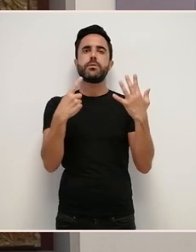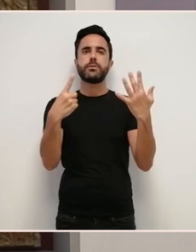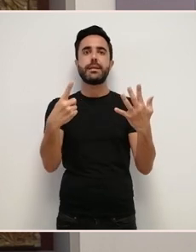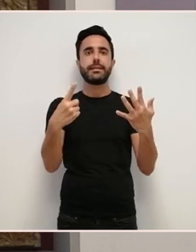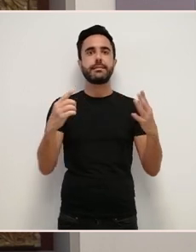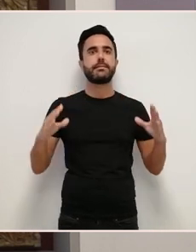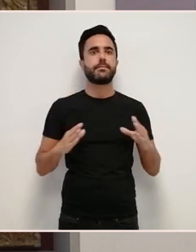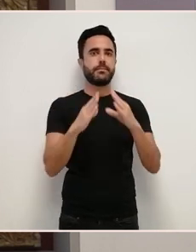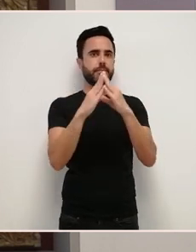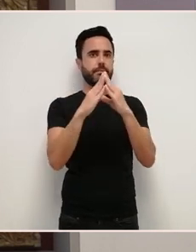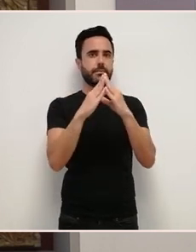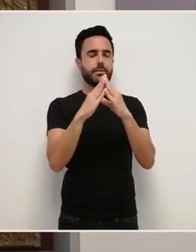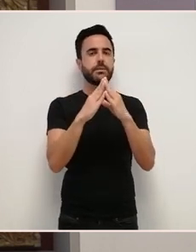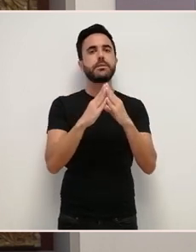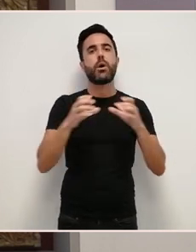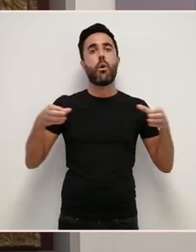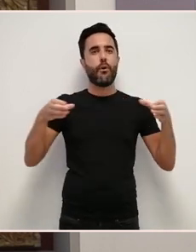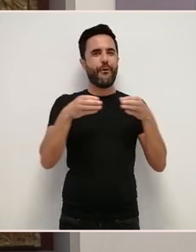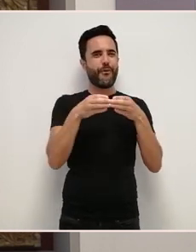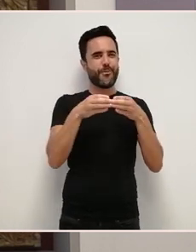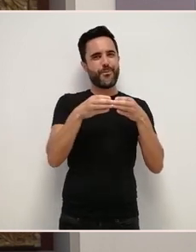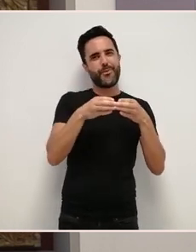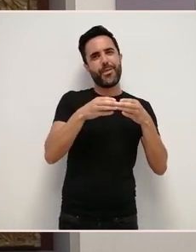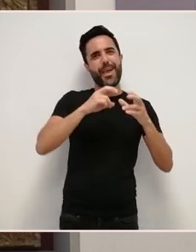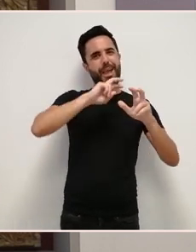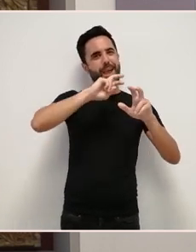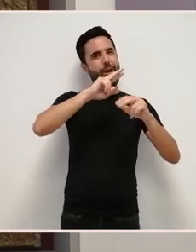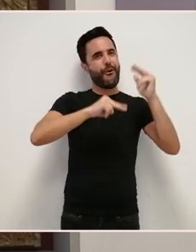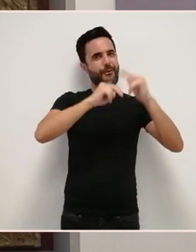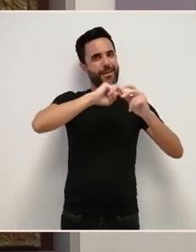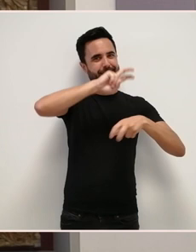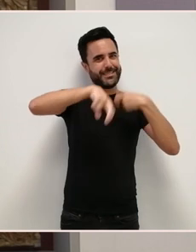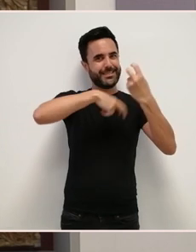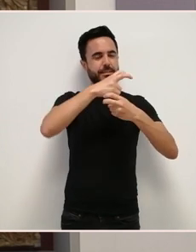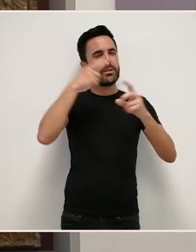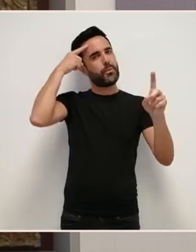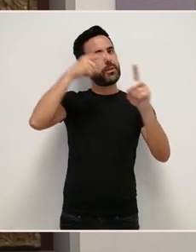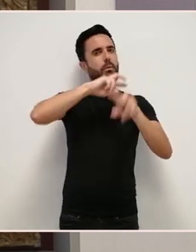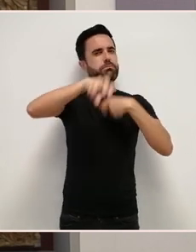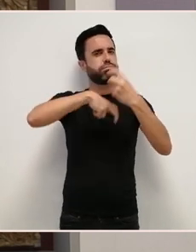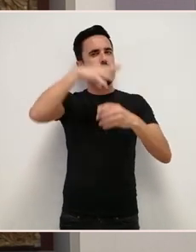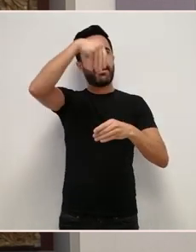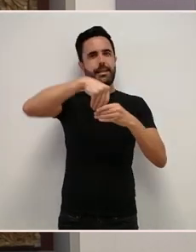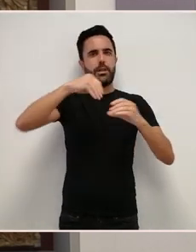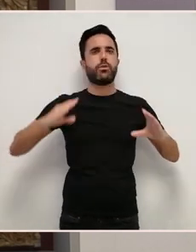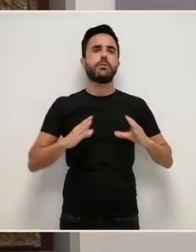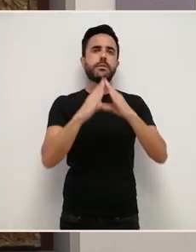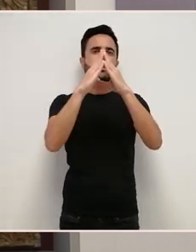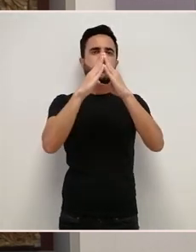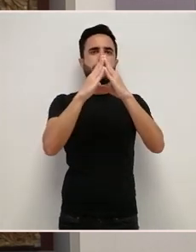María constituxe unha xunta de obras Co fin de levar a cabo unha serie de obras de renovación no interior do templo